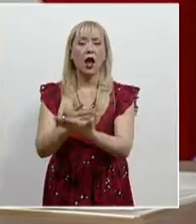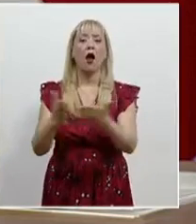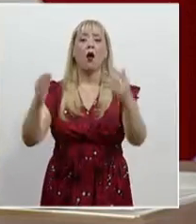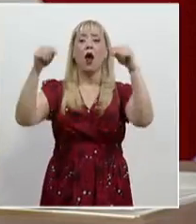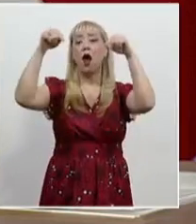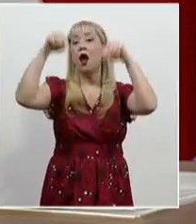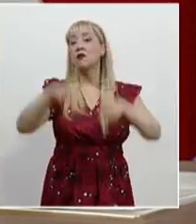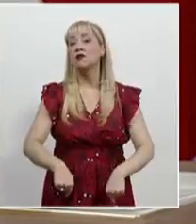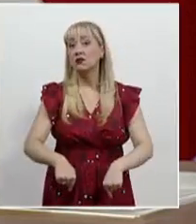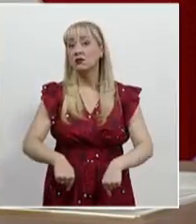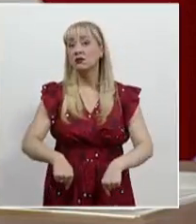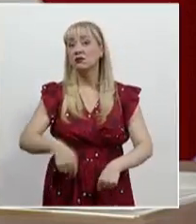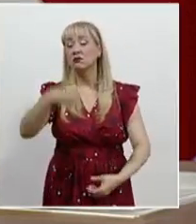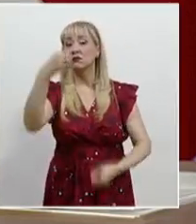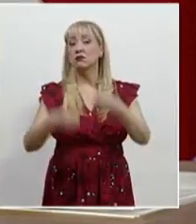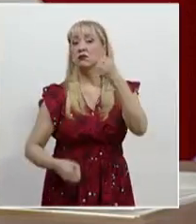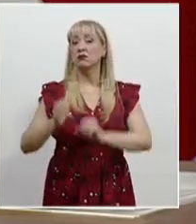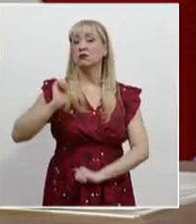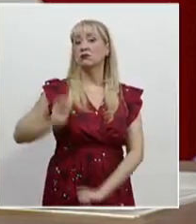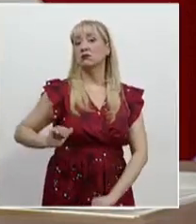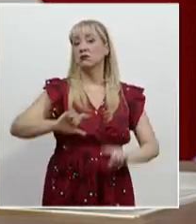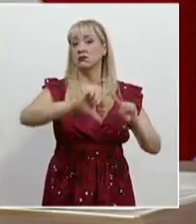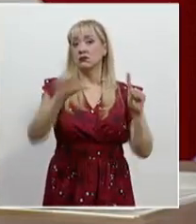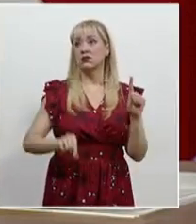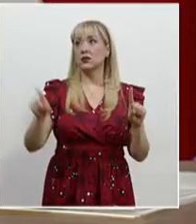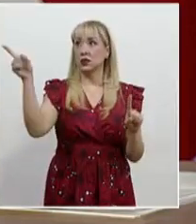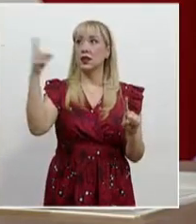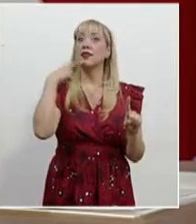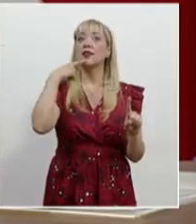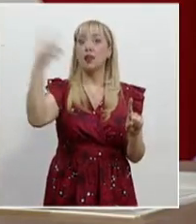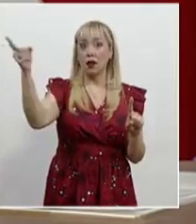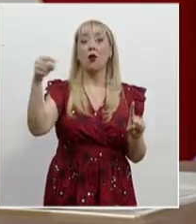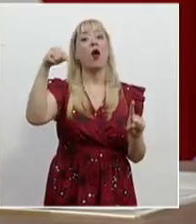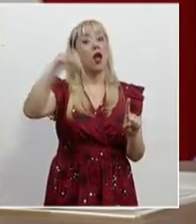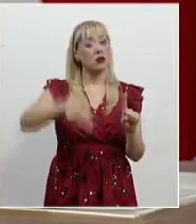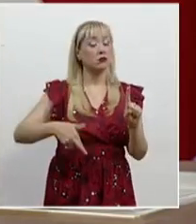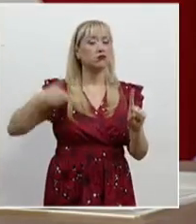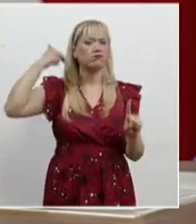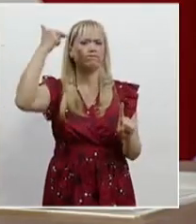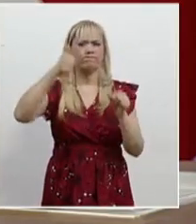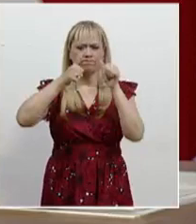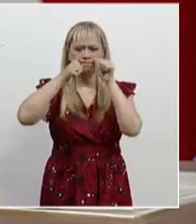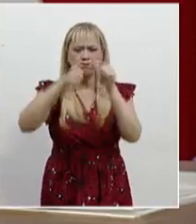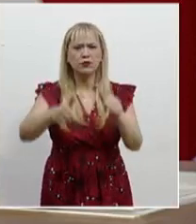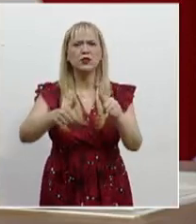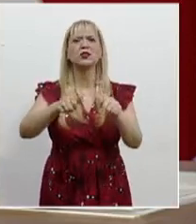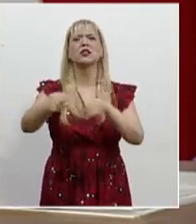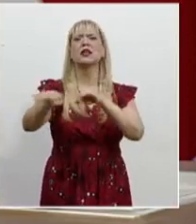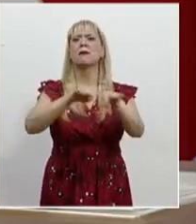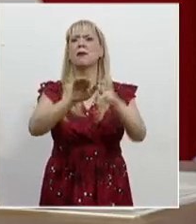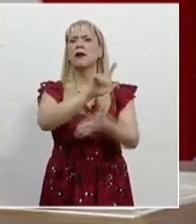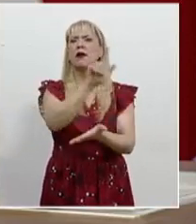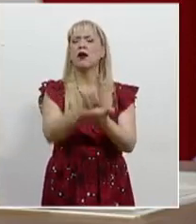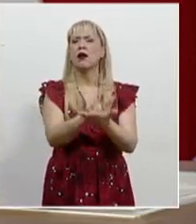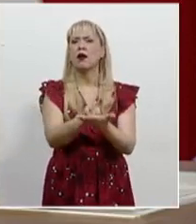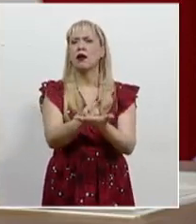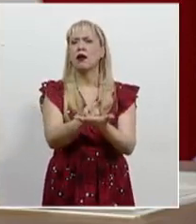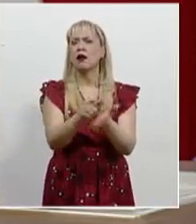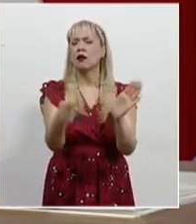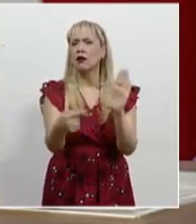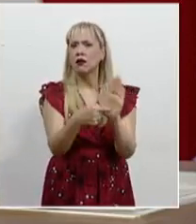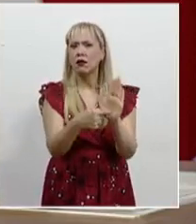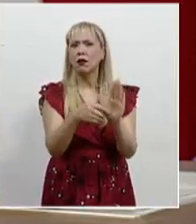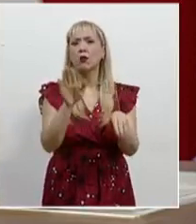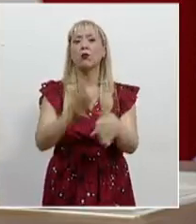es una pieza fundamental en la justicia laboral. Esto, dada la labor que se nos